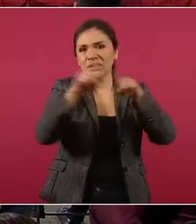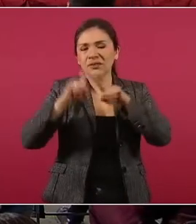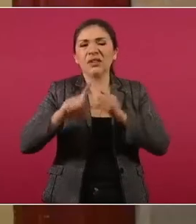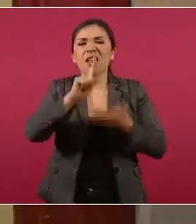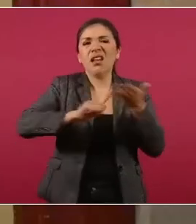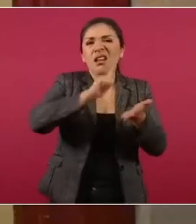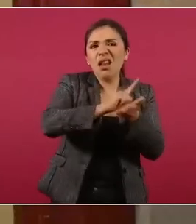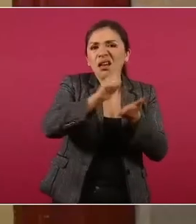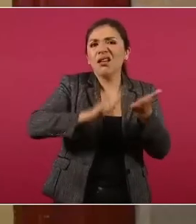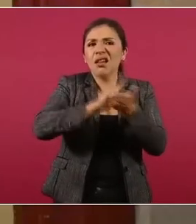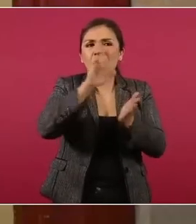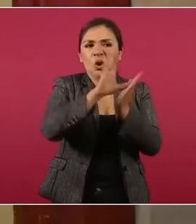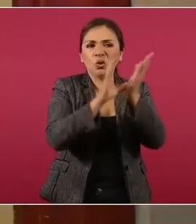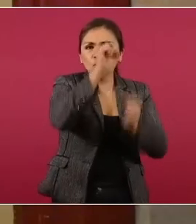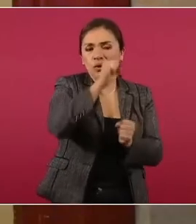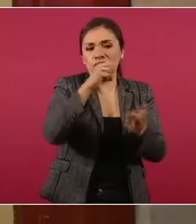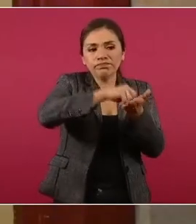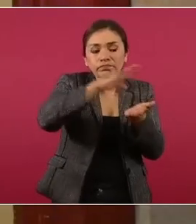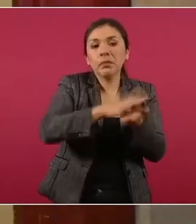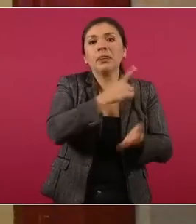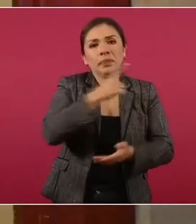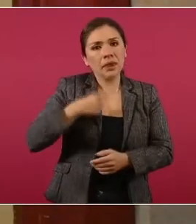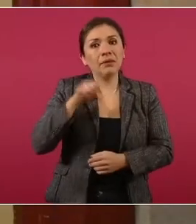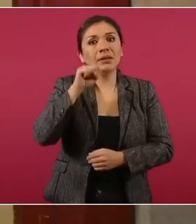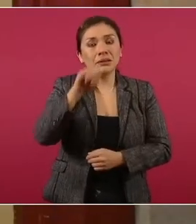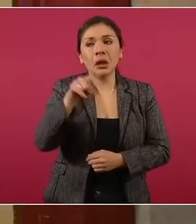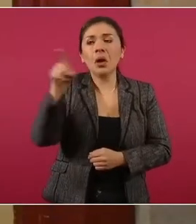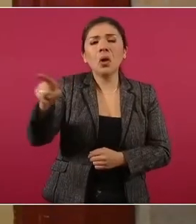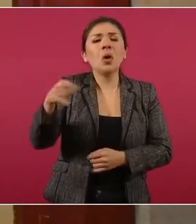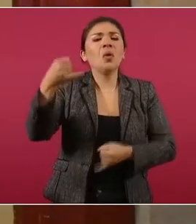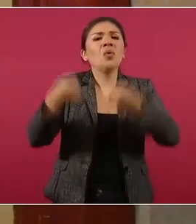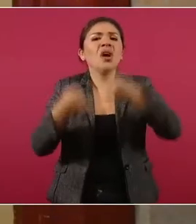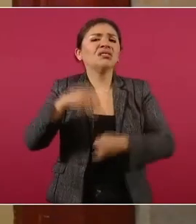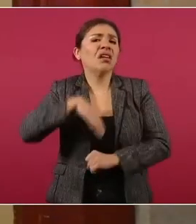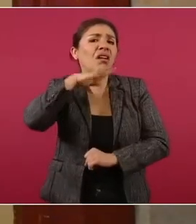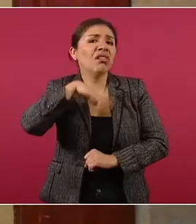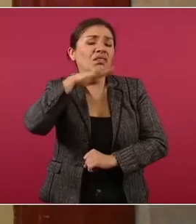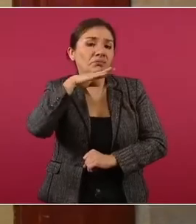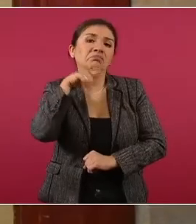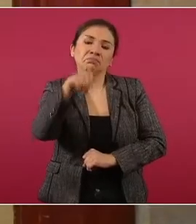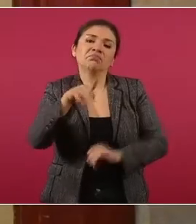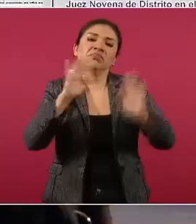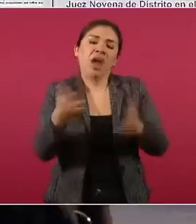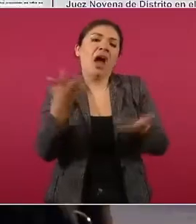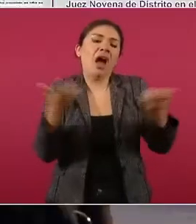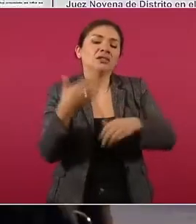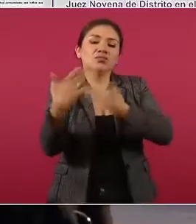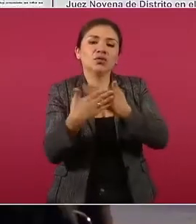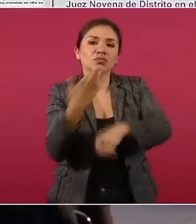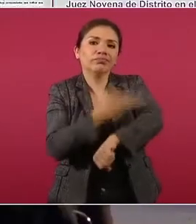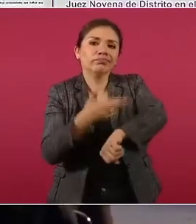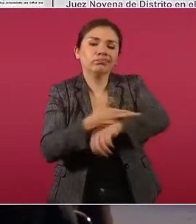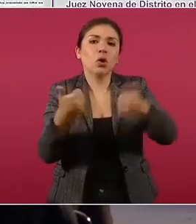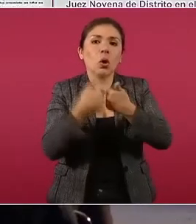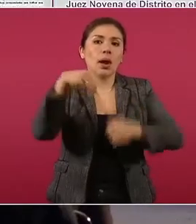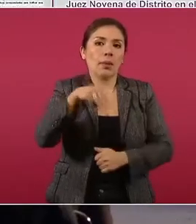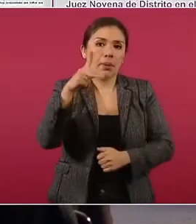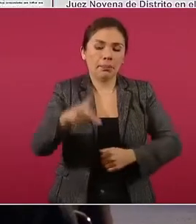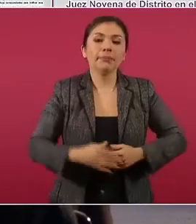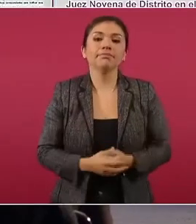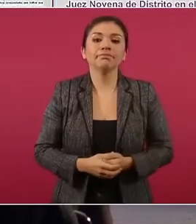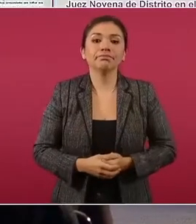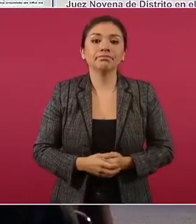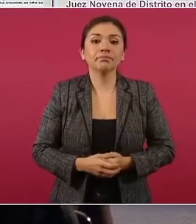acción por parte del Ministerio Público. También continuando con actuaciones de juzgadores